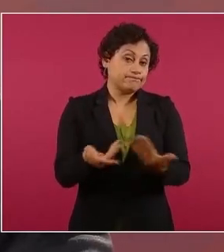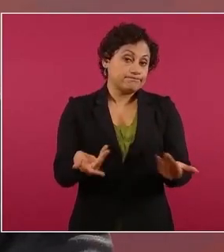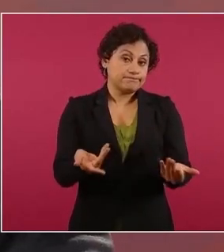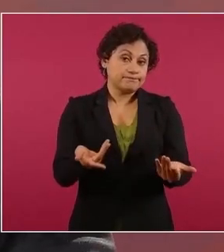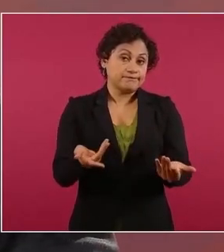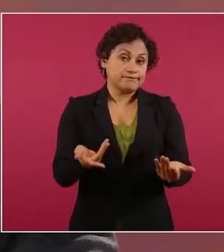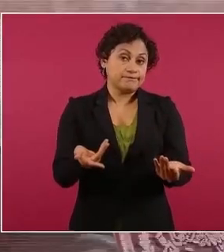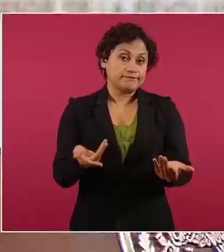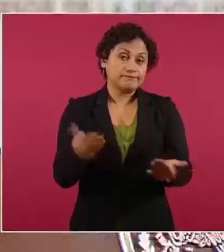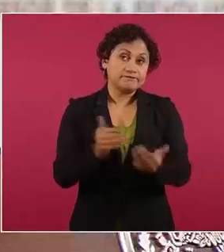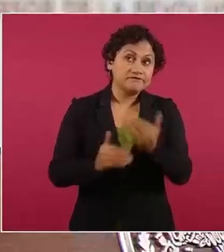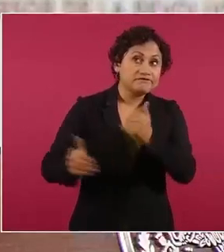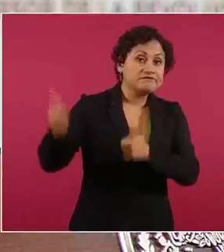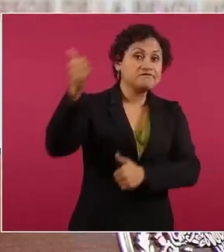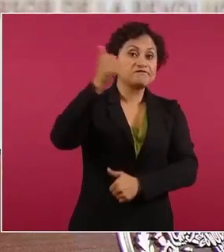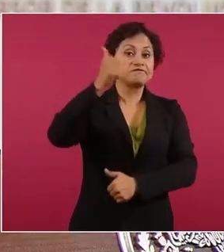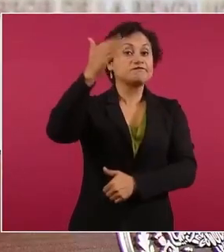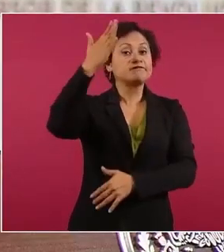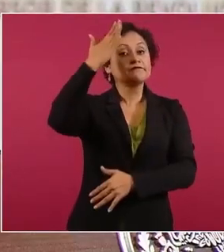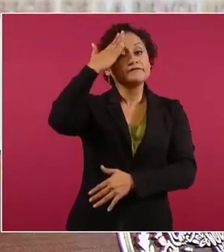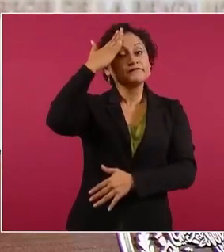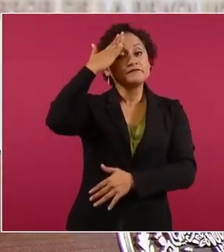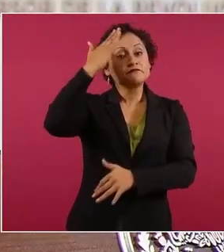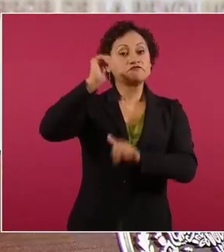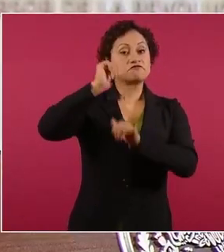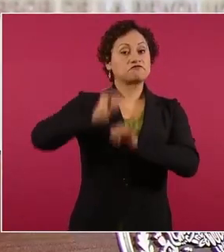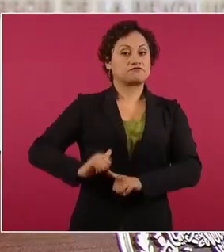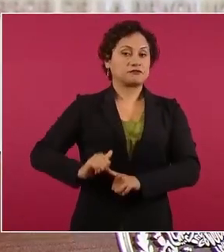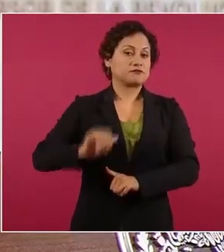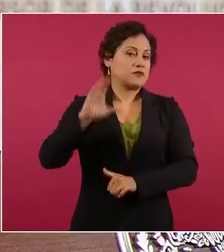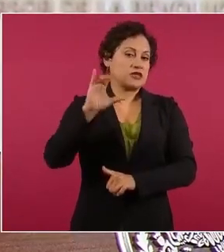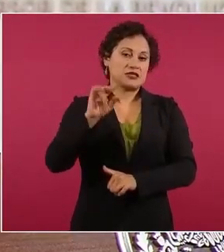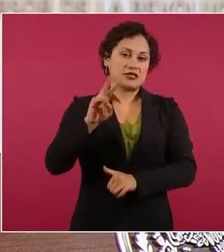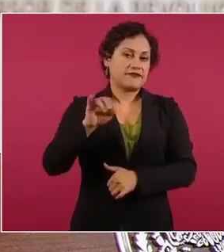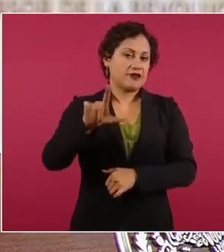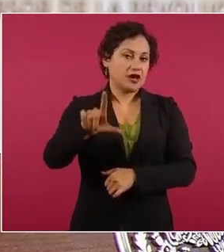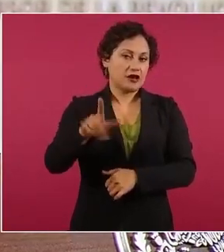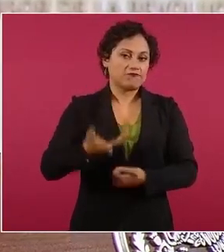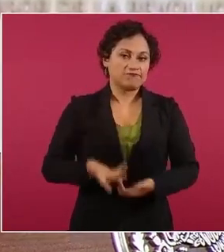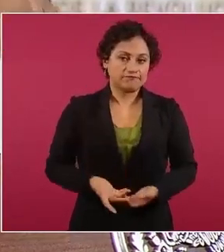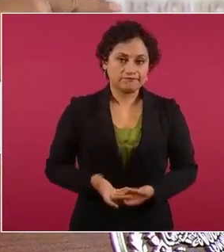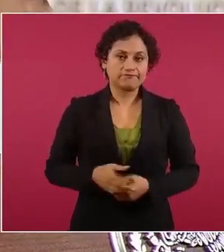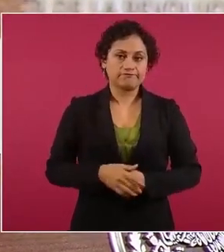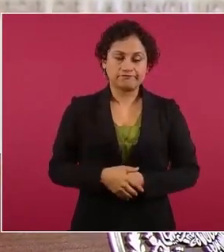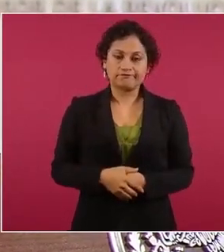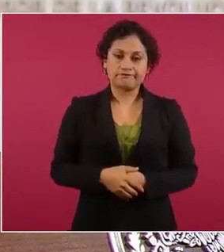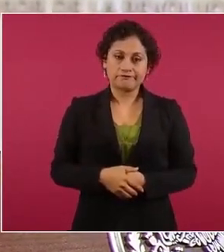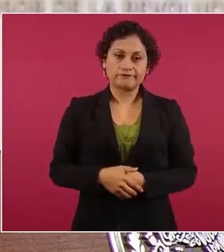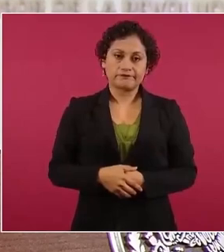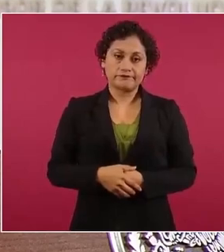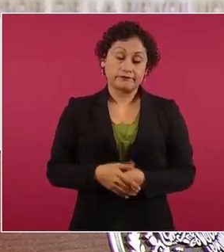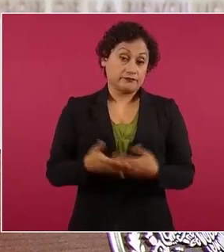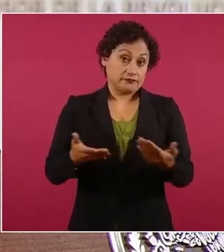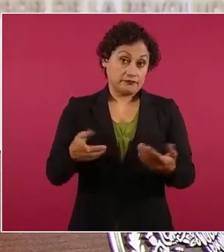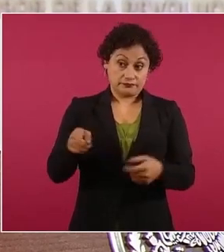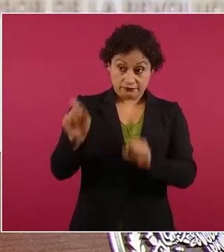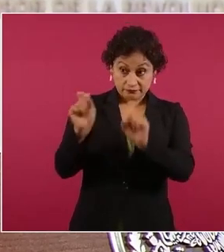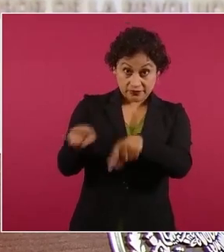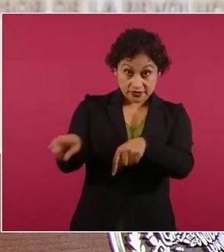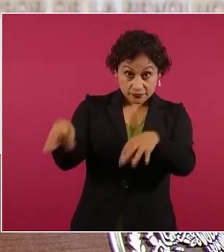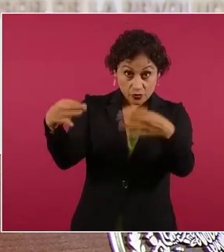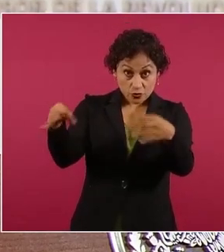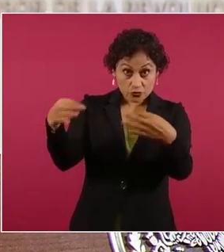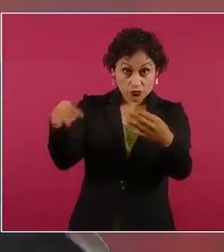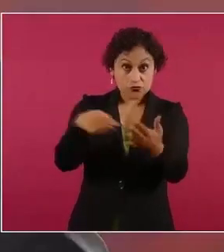de autoridades civiles ahora bueno como lo muestra ese documento